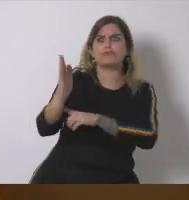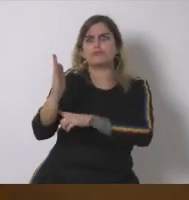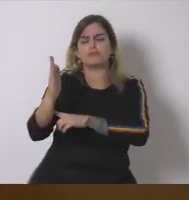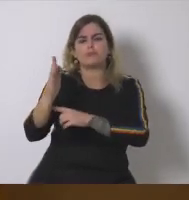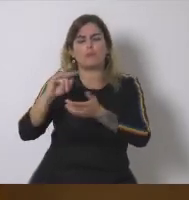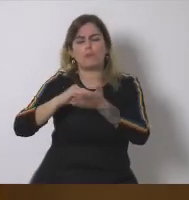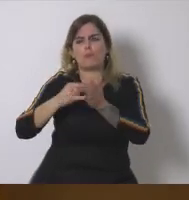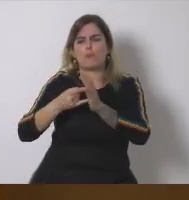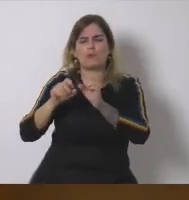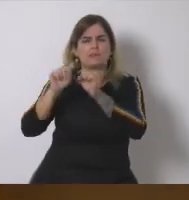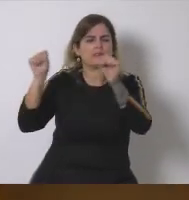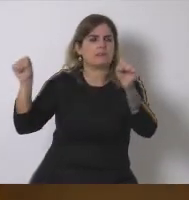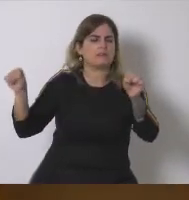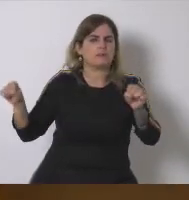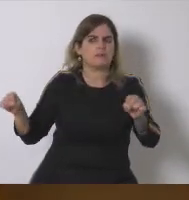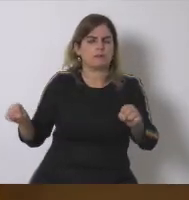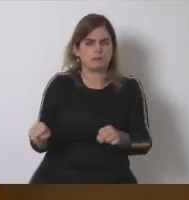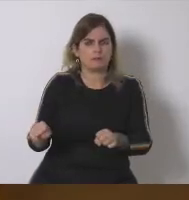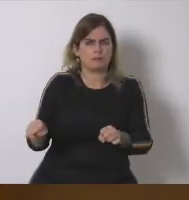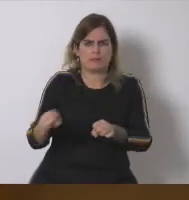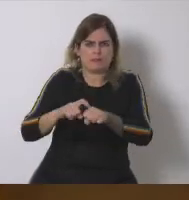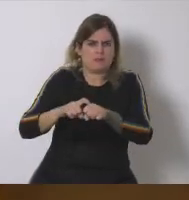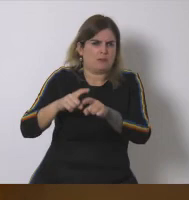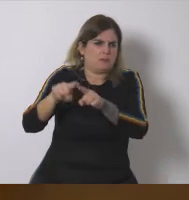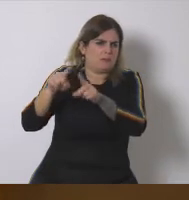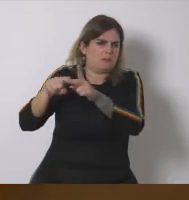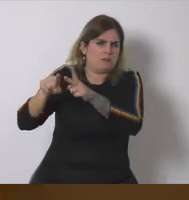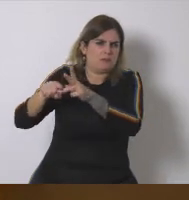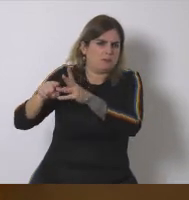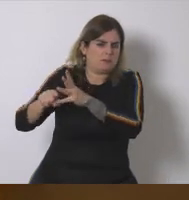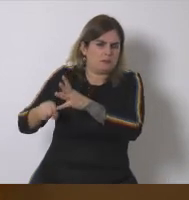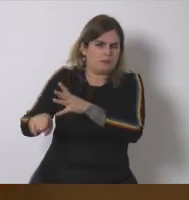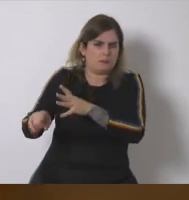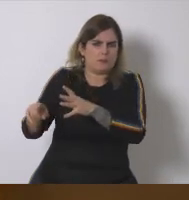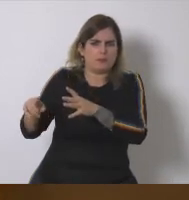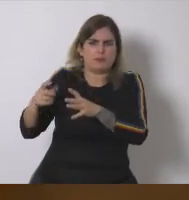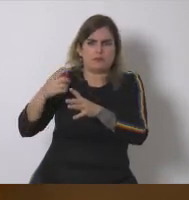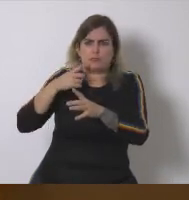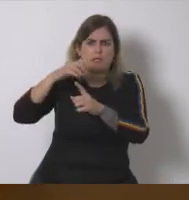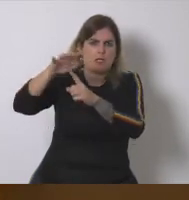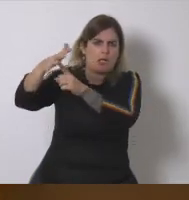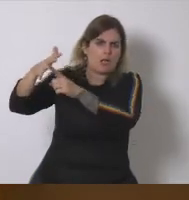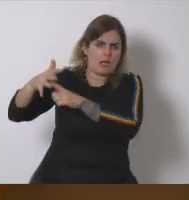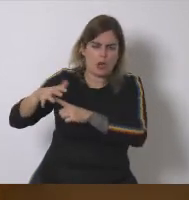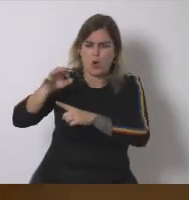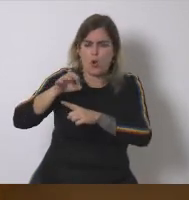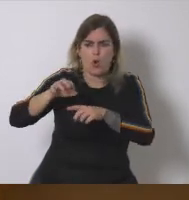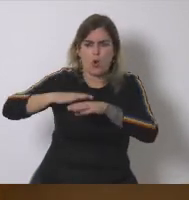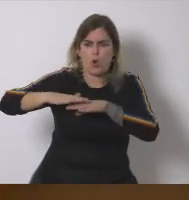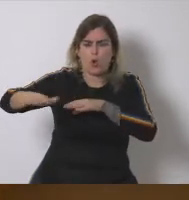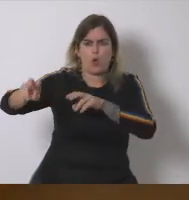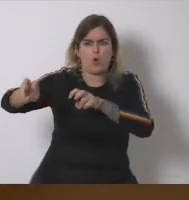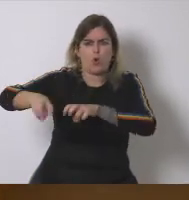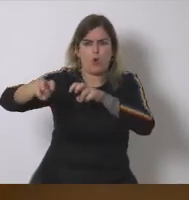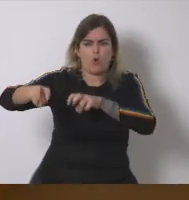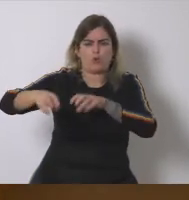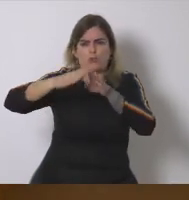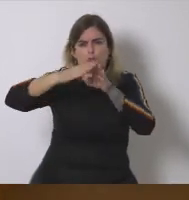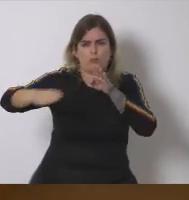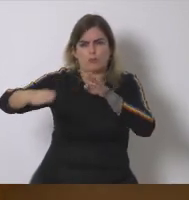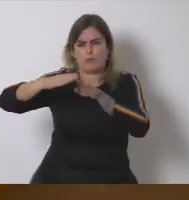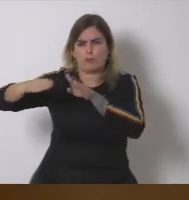aparecen proyectos de toda índole hablamos de los parques